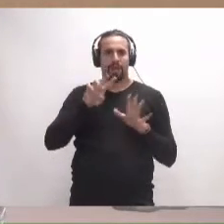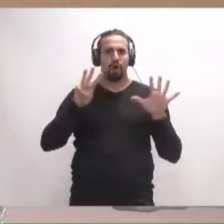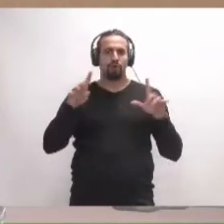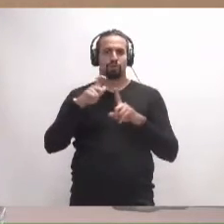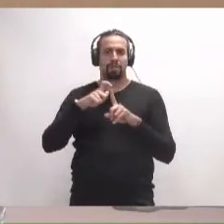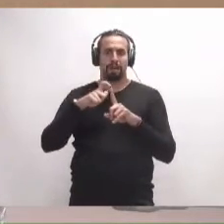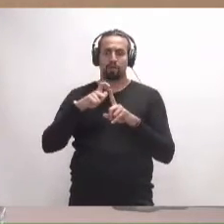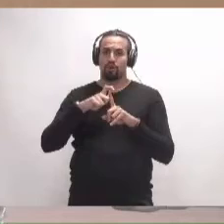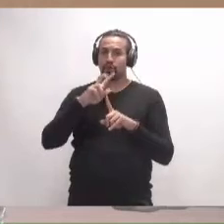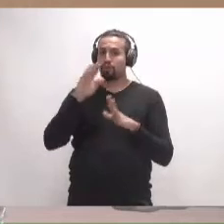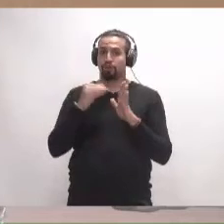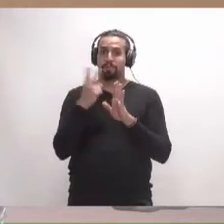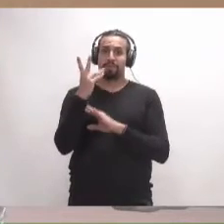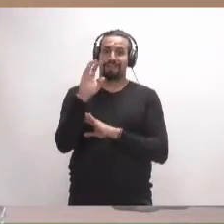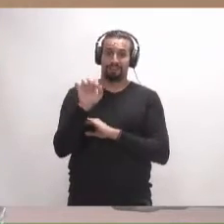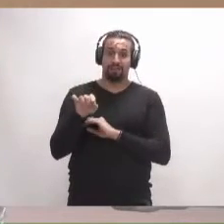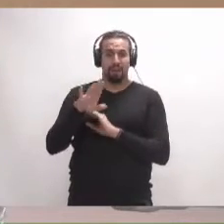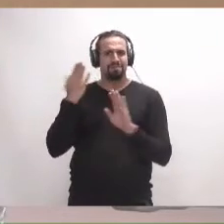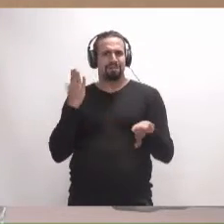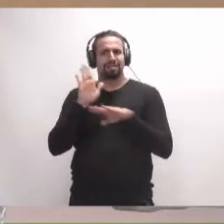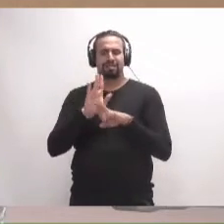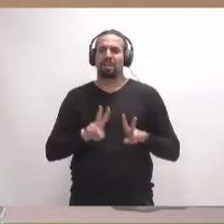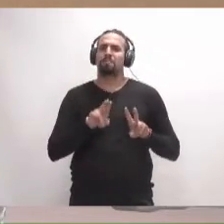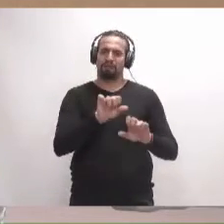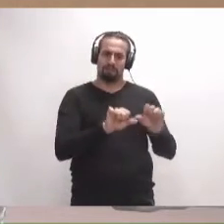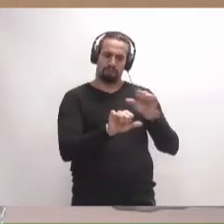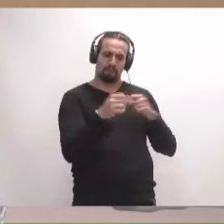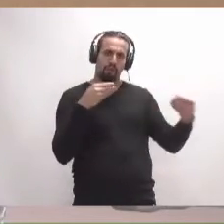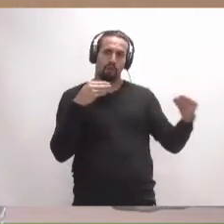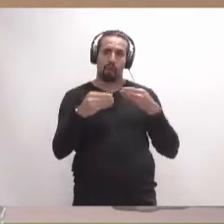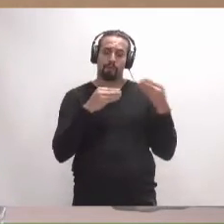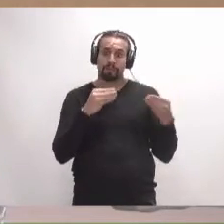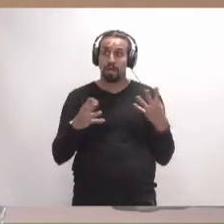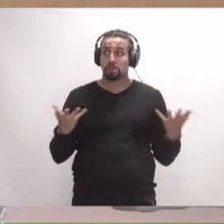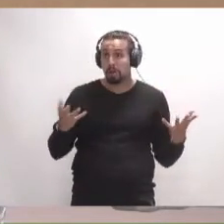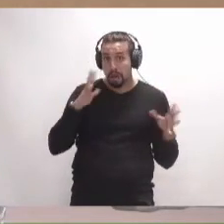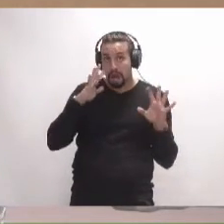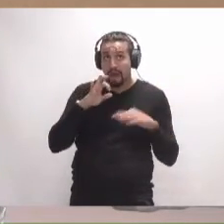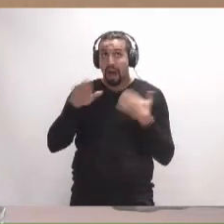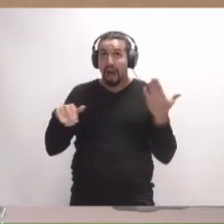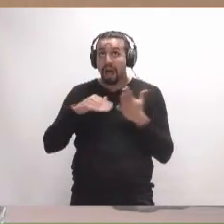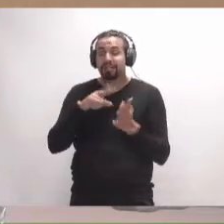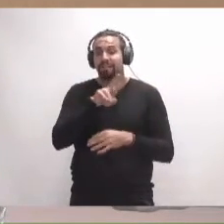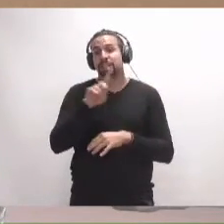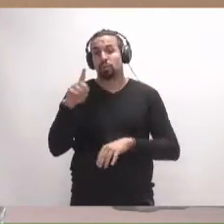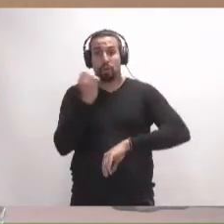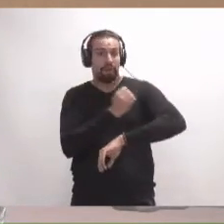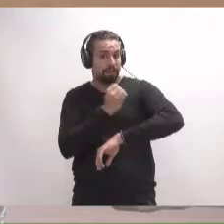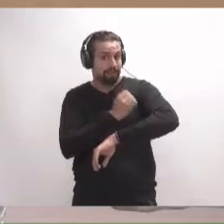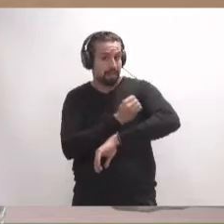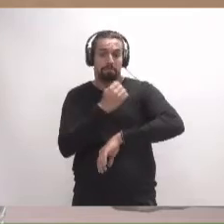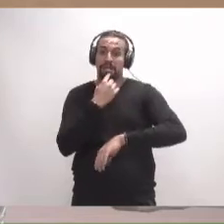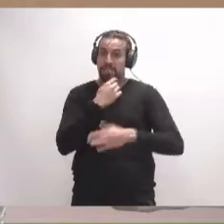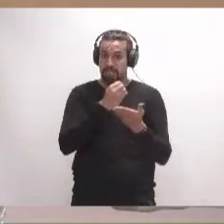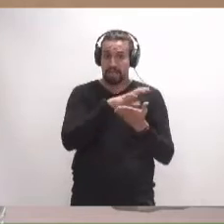del año 2020, que fue cuando presentaron inicialmente la documentación, no fue hasta el 21 de diciembre donde, según